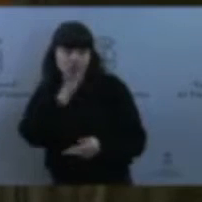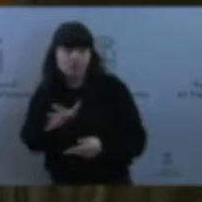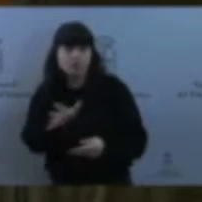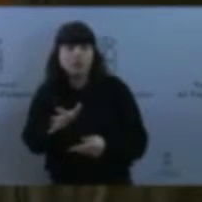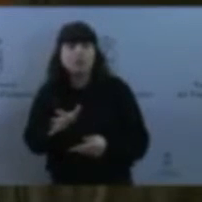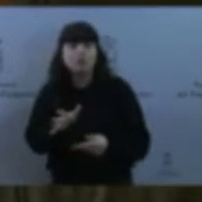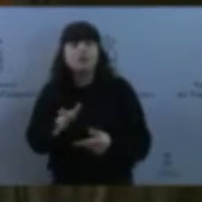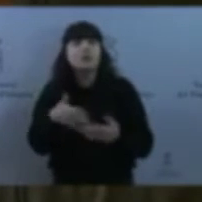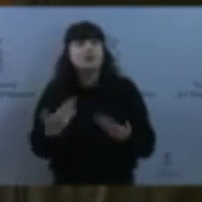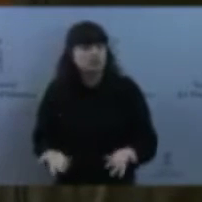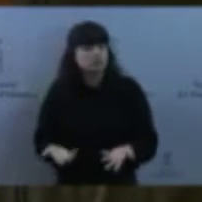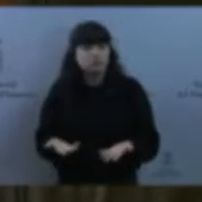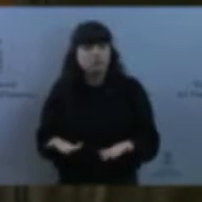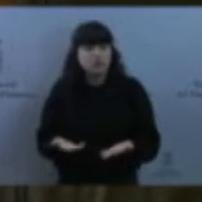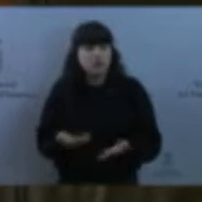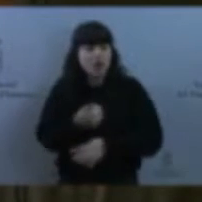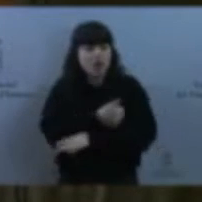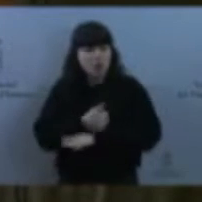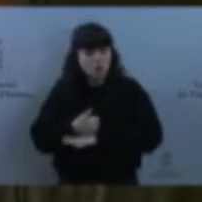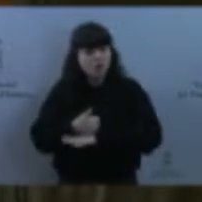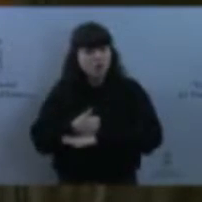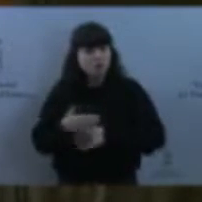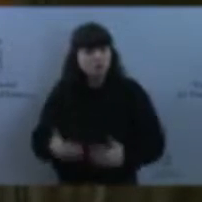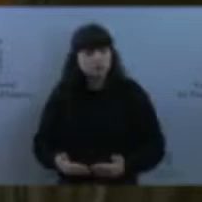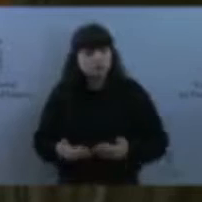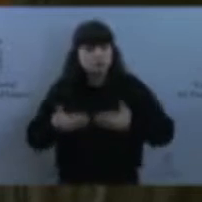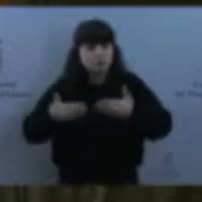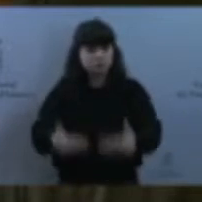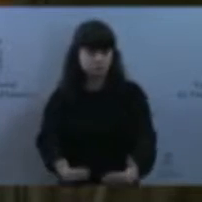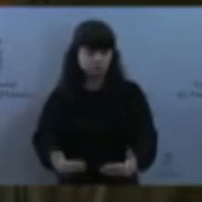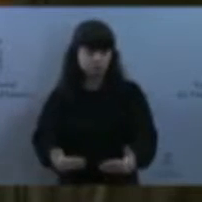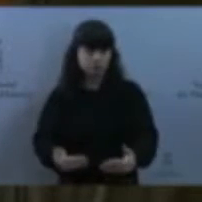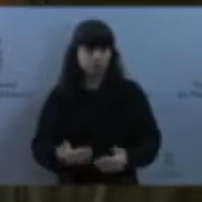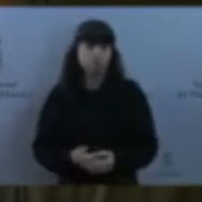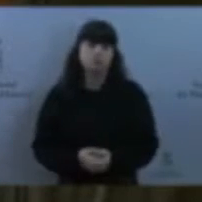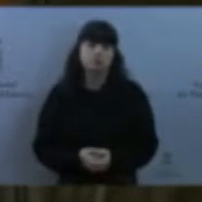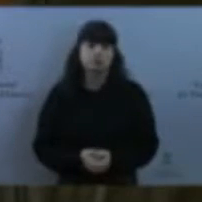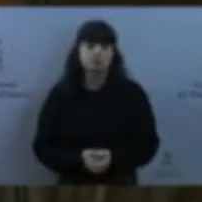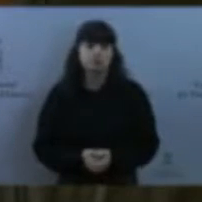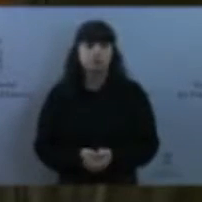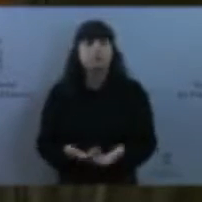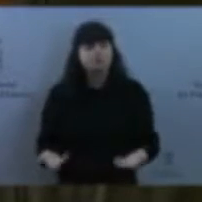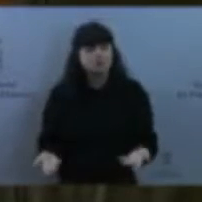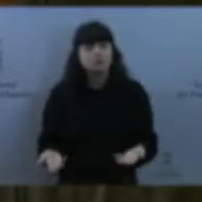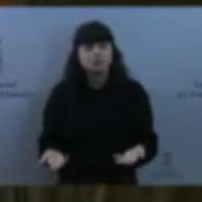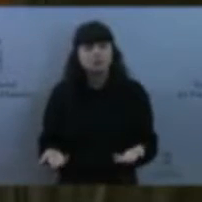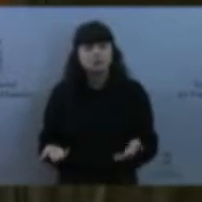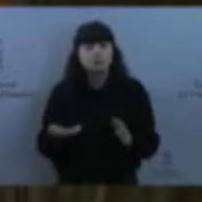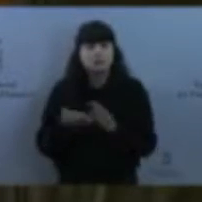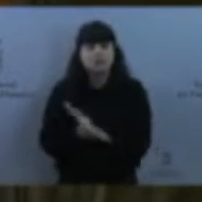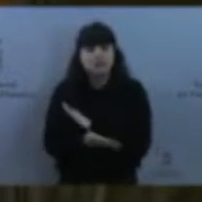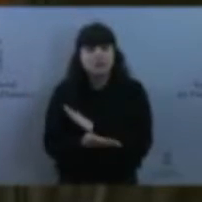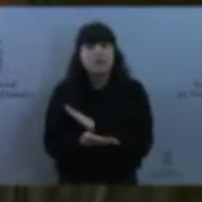actuación. Y eso indica que, aparte de los mecanismos administrativos con